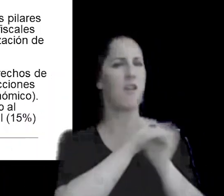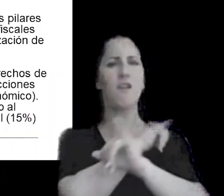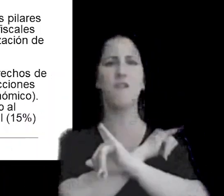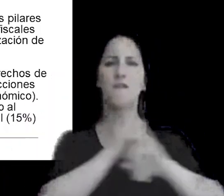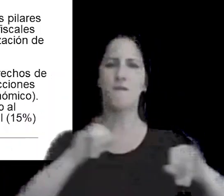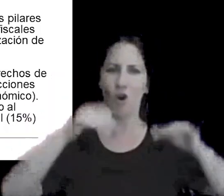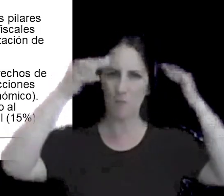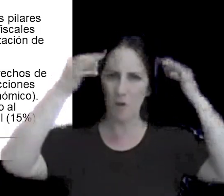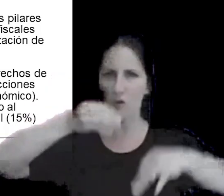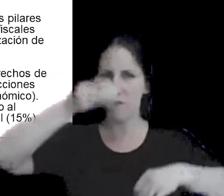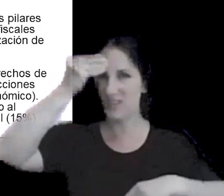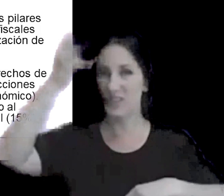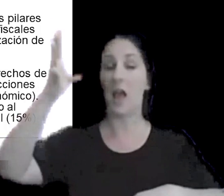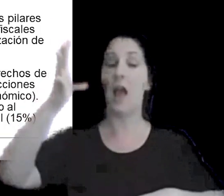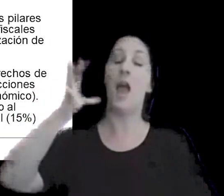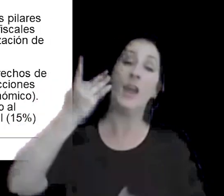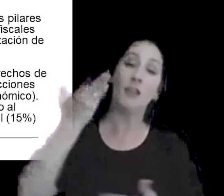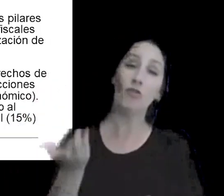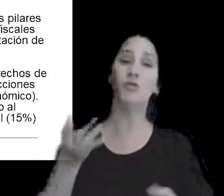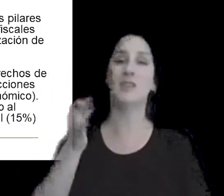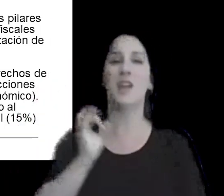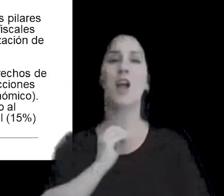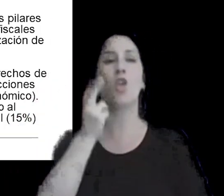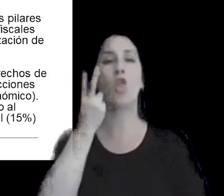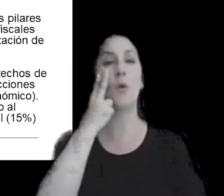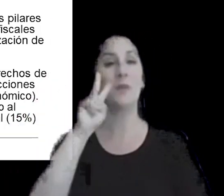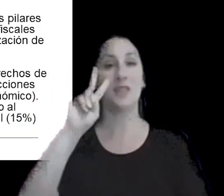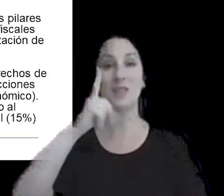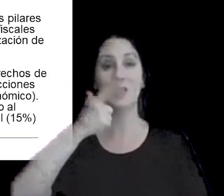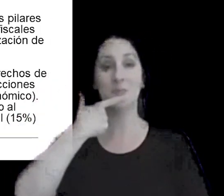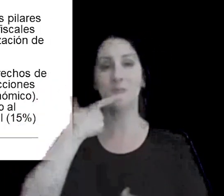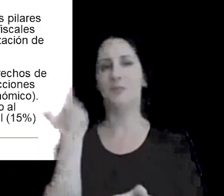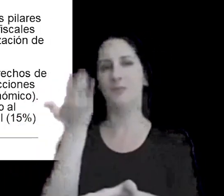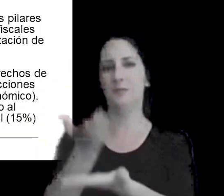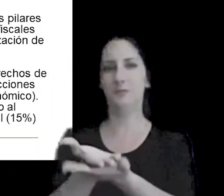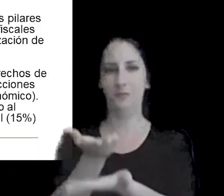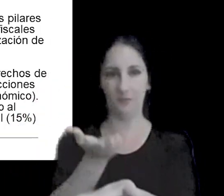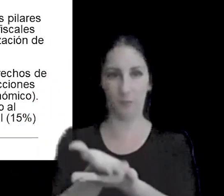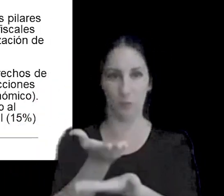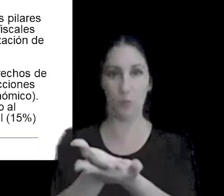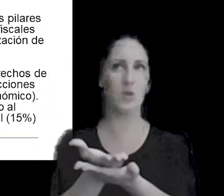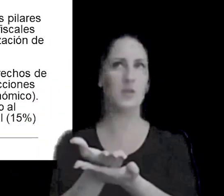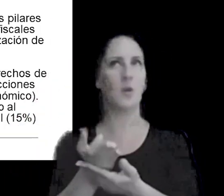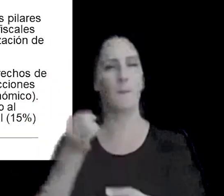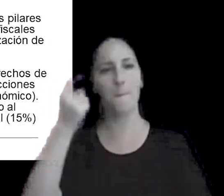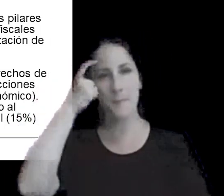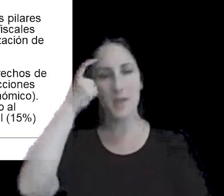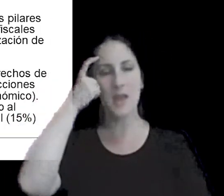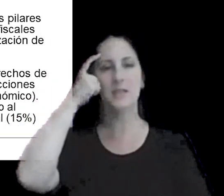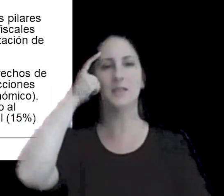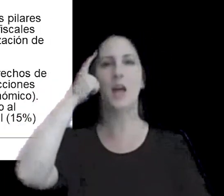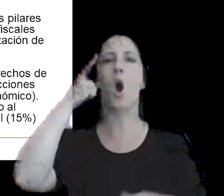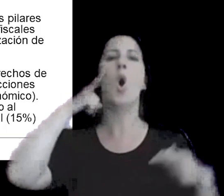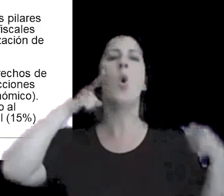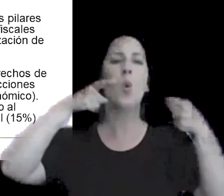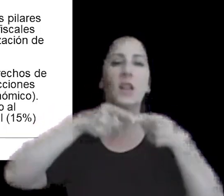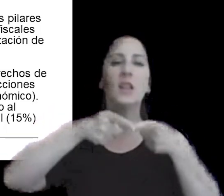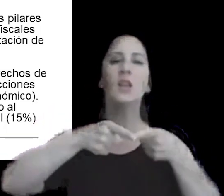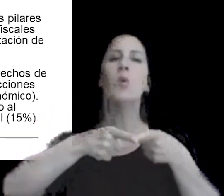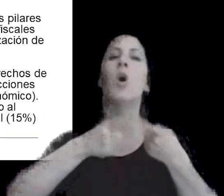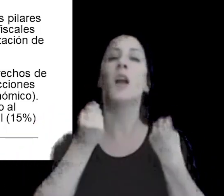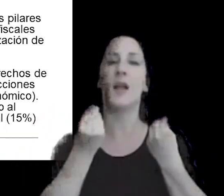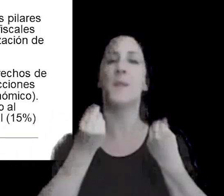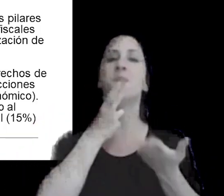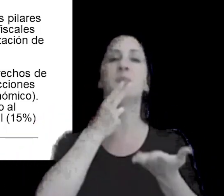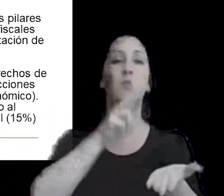2017 que proponen o buscan o tienen como propósito asegurar que los